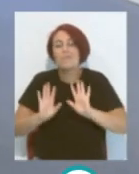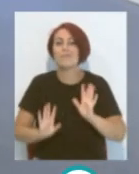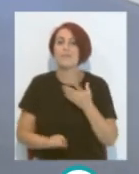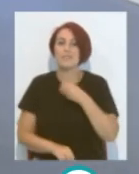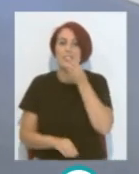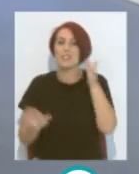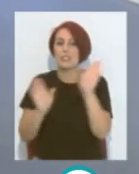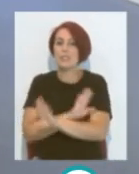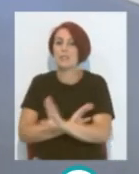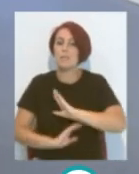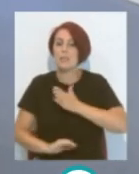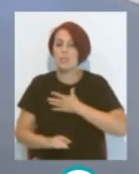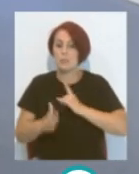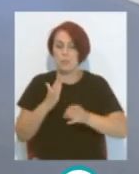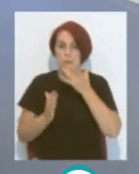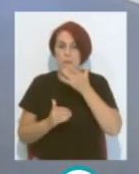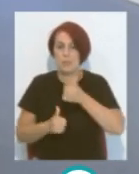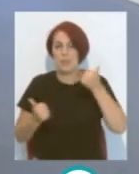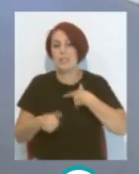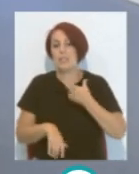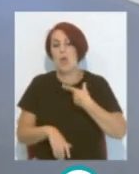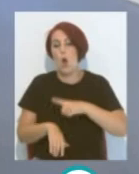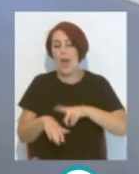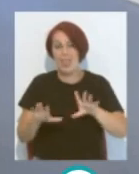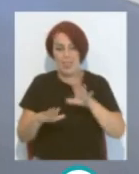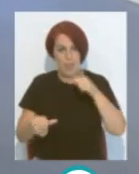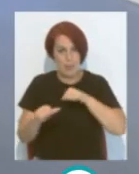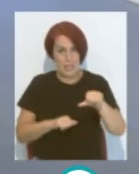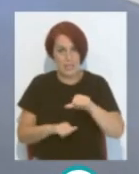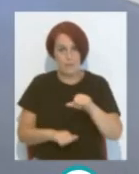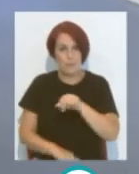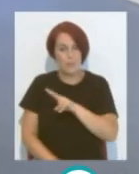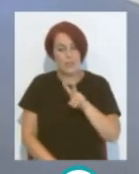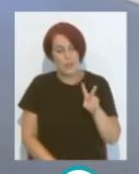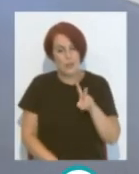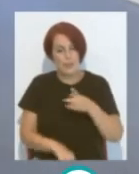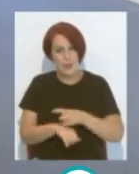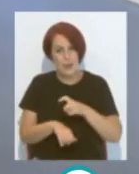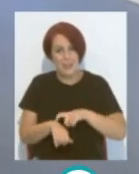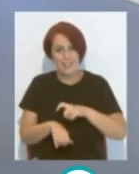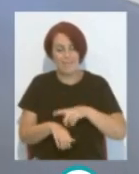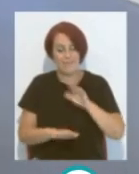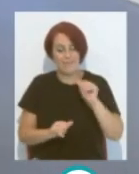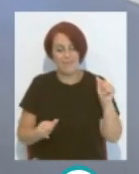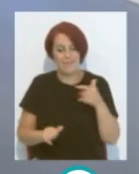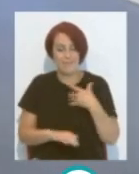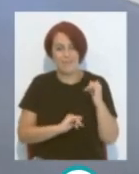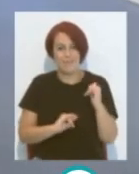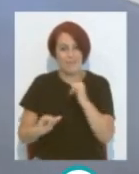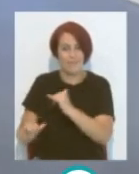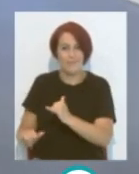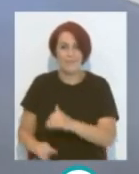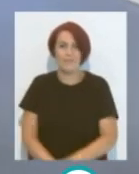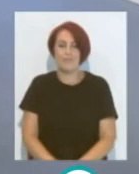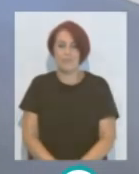tengan una muy buena noche Mañana Más un barino amarillo A partir de las 10 22 horas Hasta luego Que la pasen muy Pero que